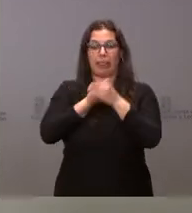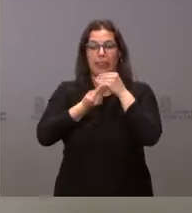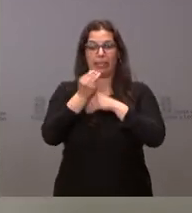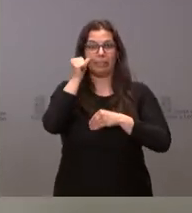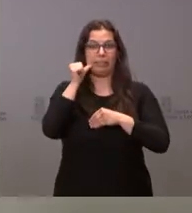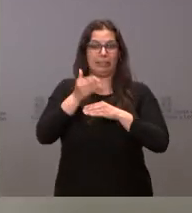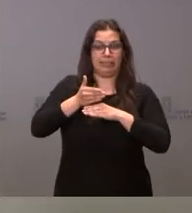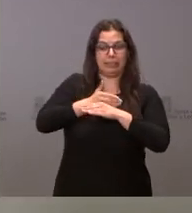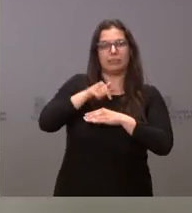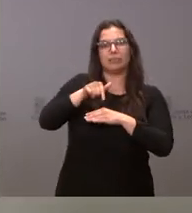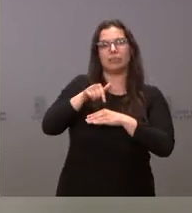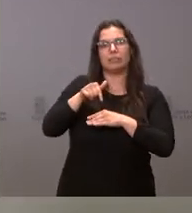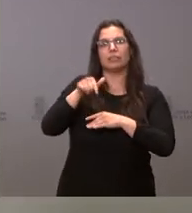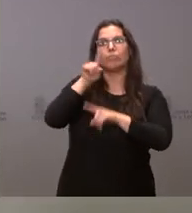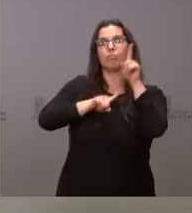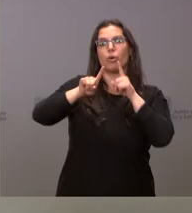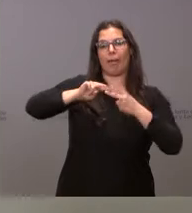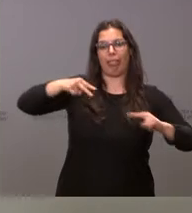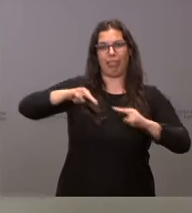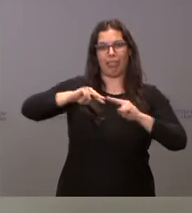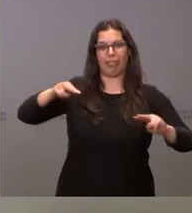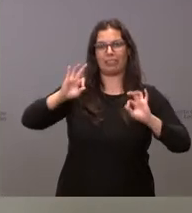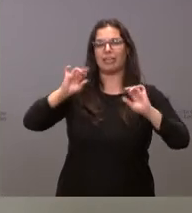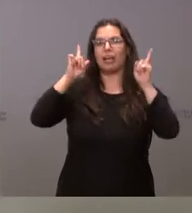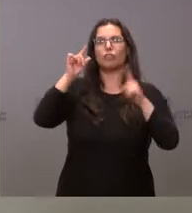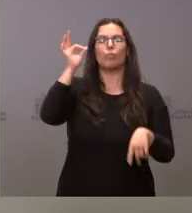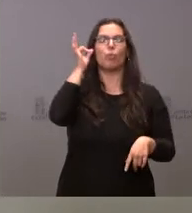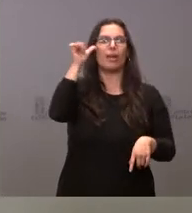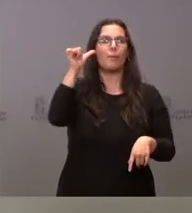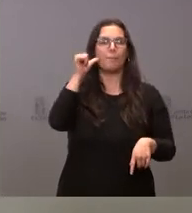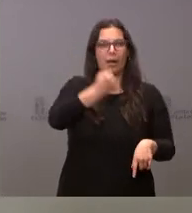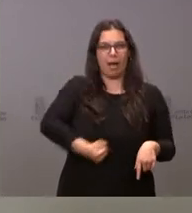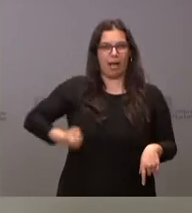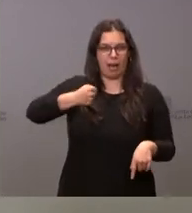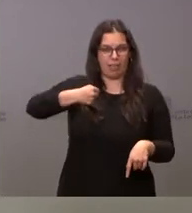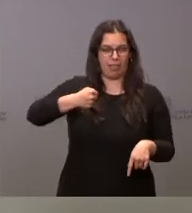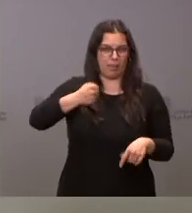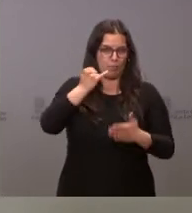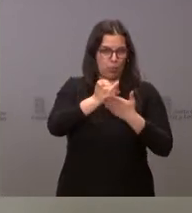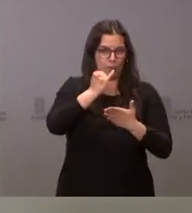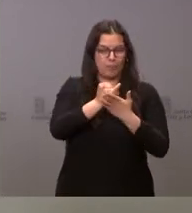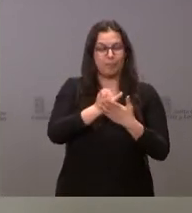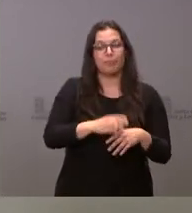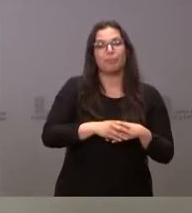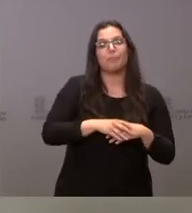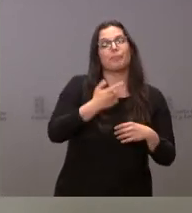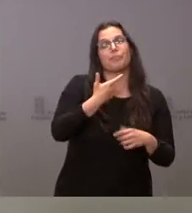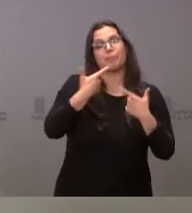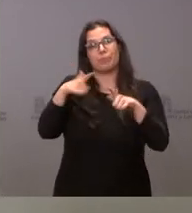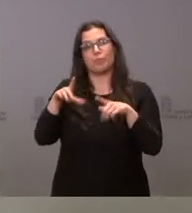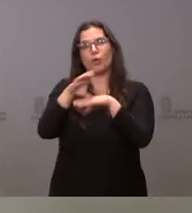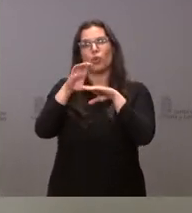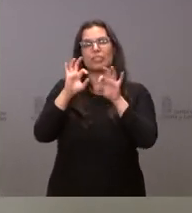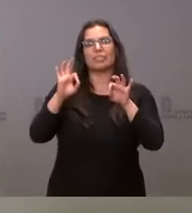genéticas en el caso de mujeres embarazadas. Por lo que respecta a la Consejería de Medio Ambiente,